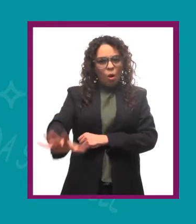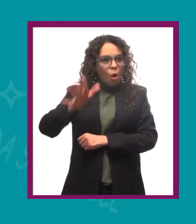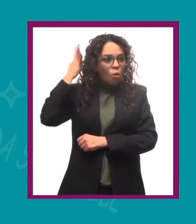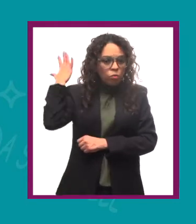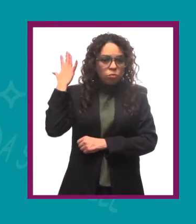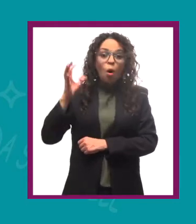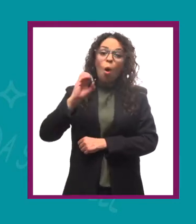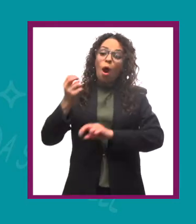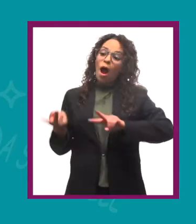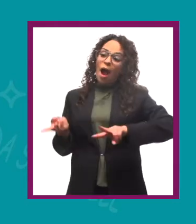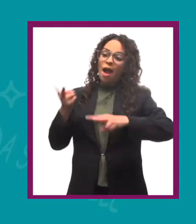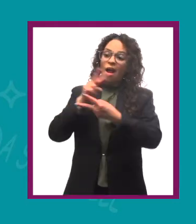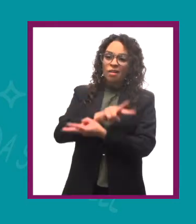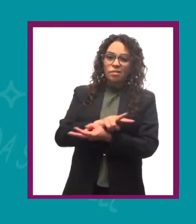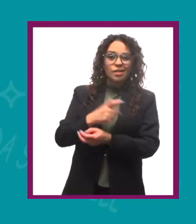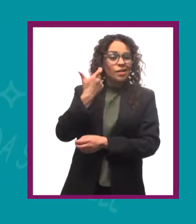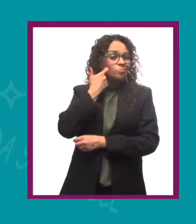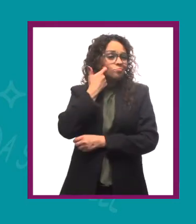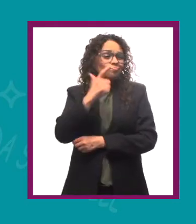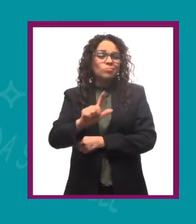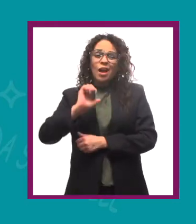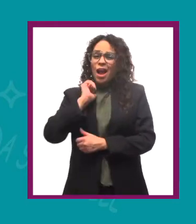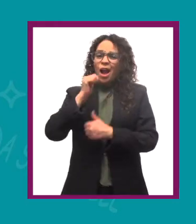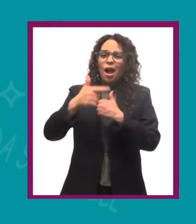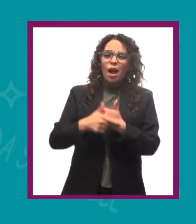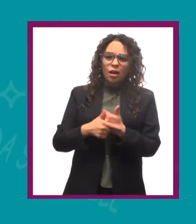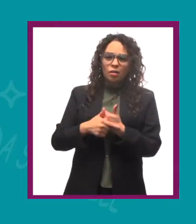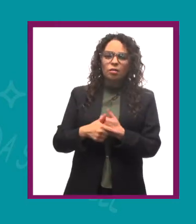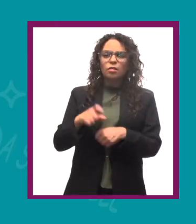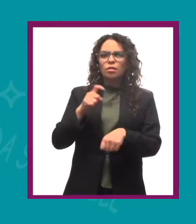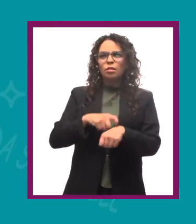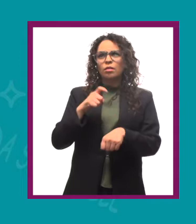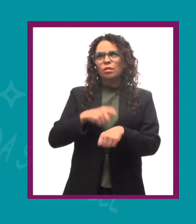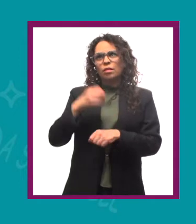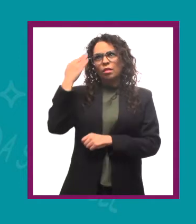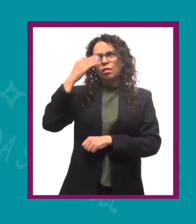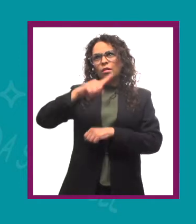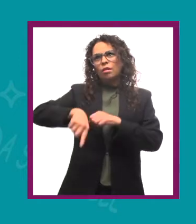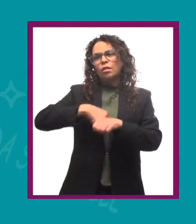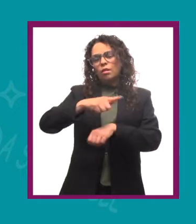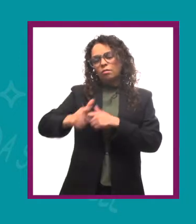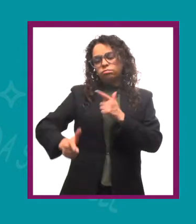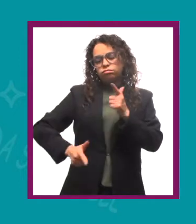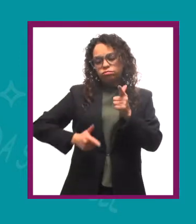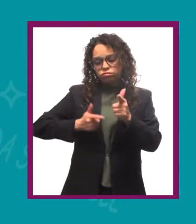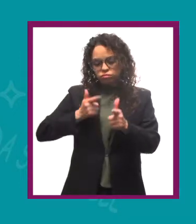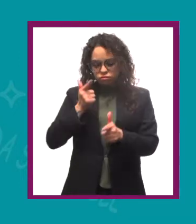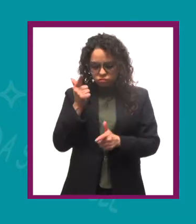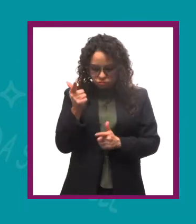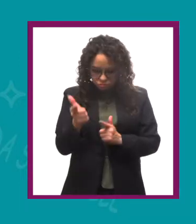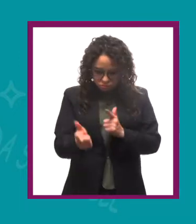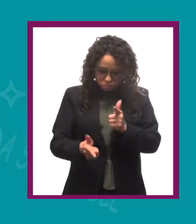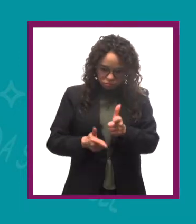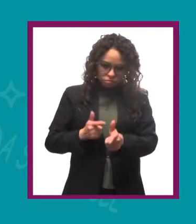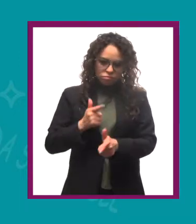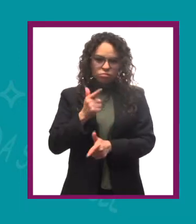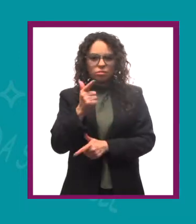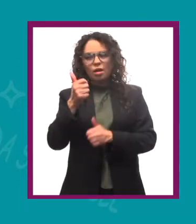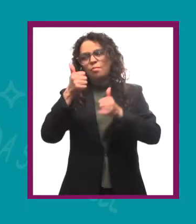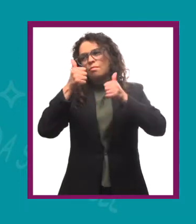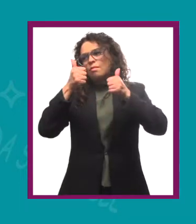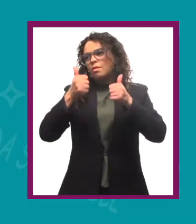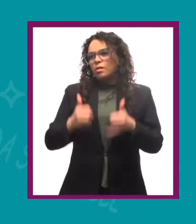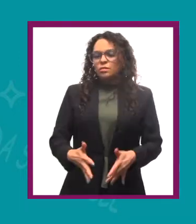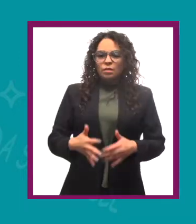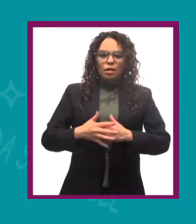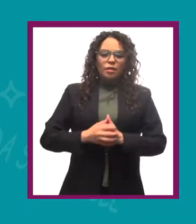pasado el rato volando o al revés, cuando algo nos es desagradable las sensaciones de que pasa el tiempo, pasa el rato, pasa el rato y al